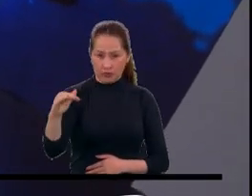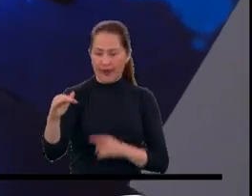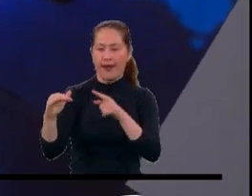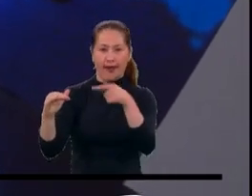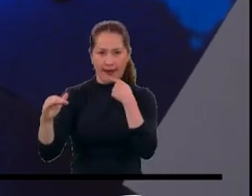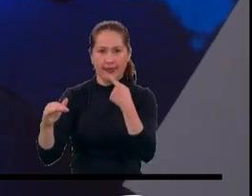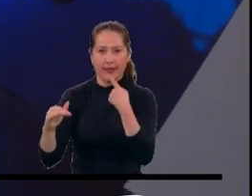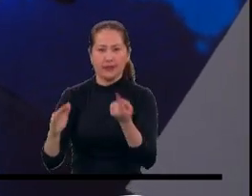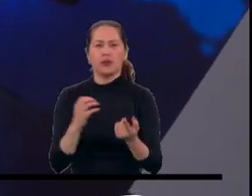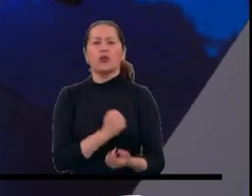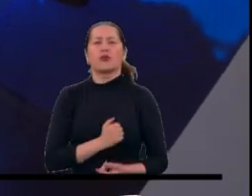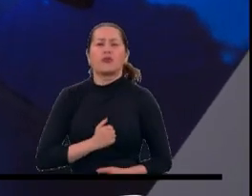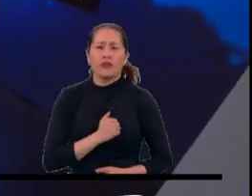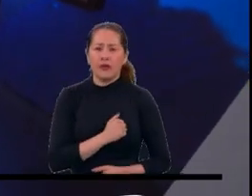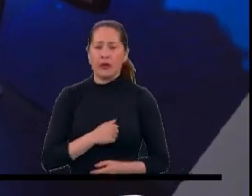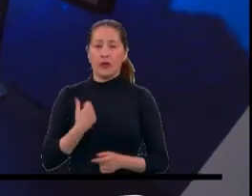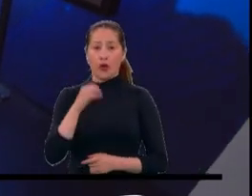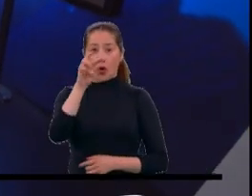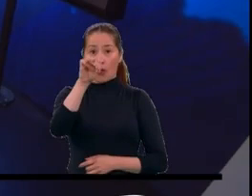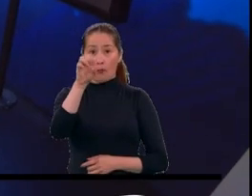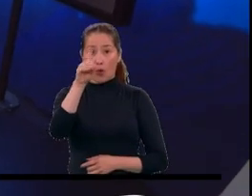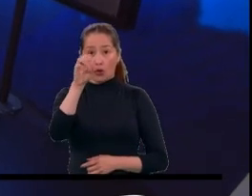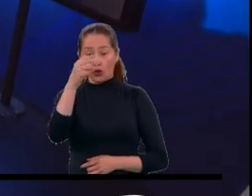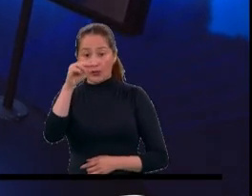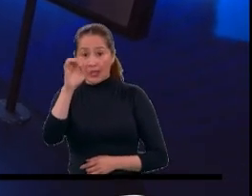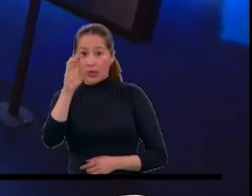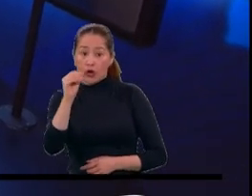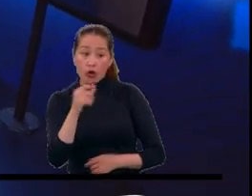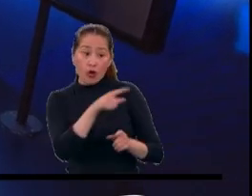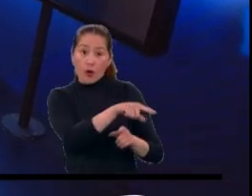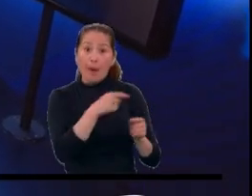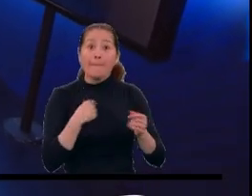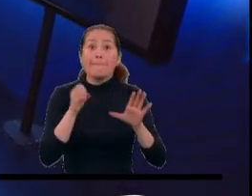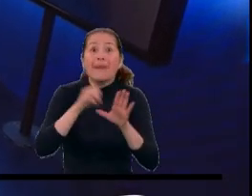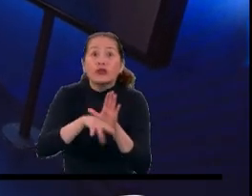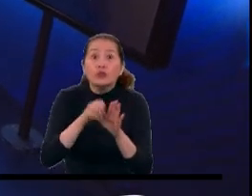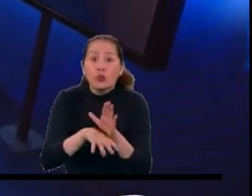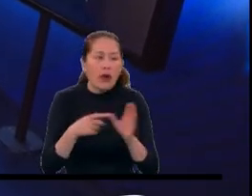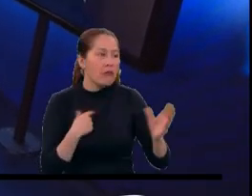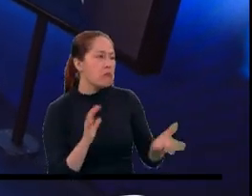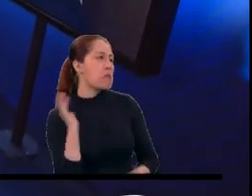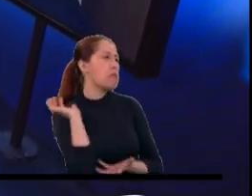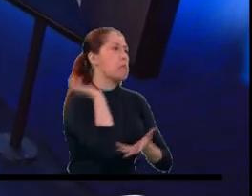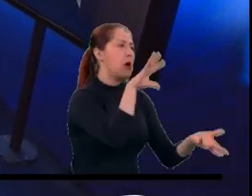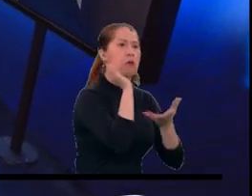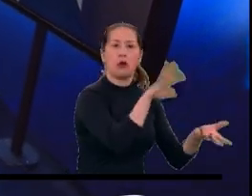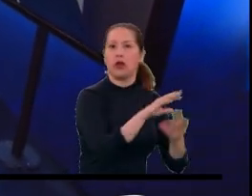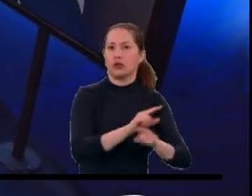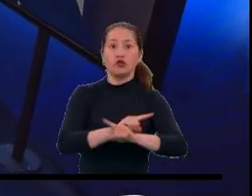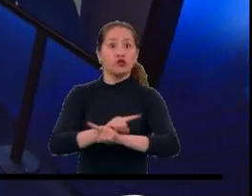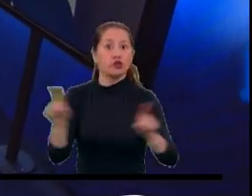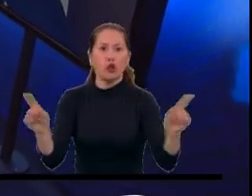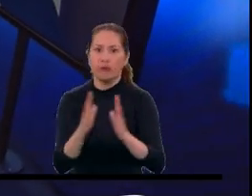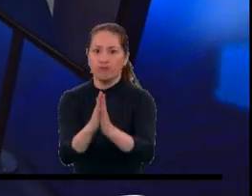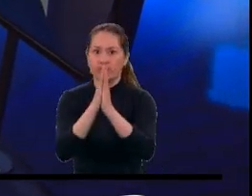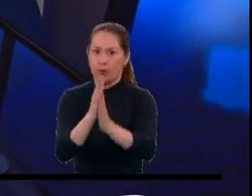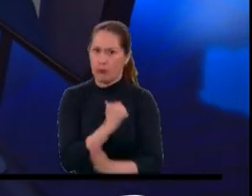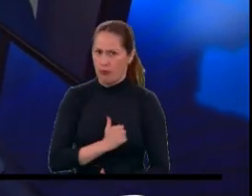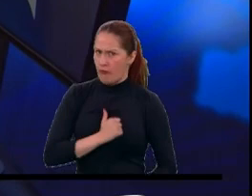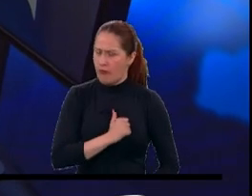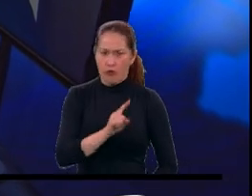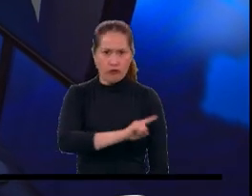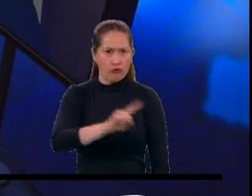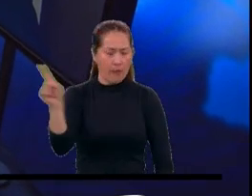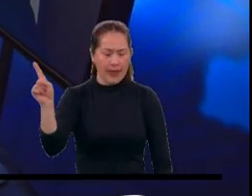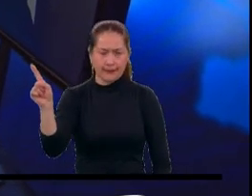llevarlas a ese botadero por la entrada de Mondoñedo para evitar de alguna manera más afectación. ¿Ustedes están de acuerdo con esta medida